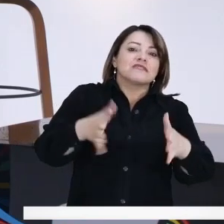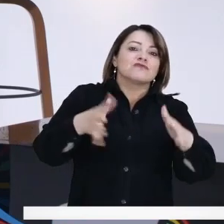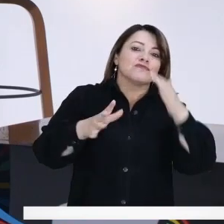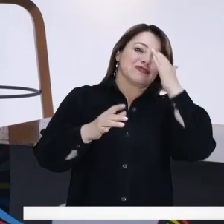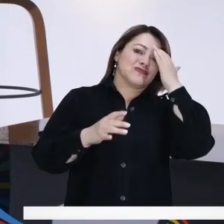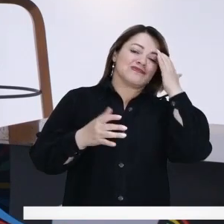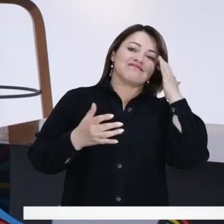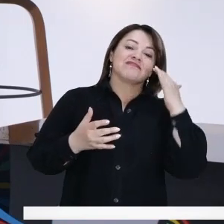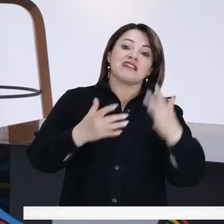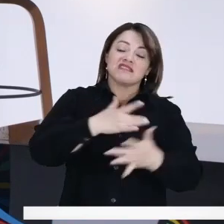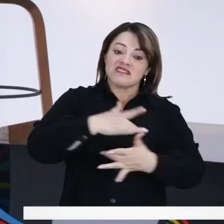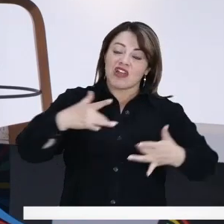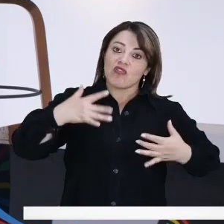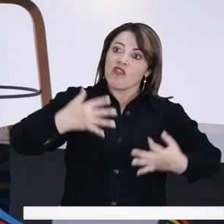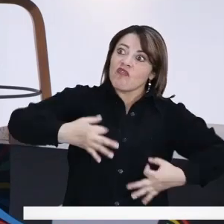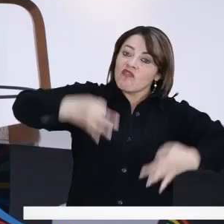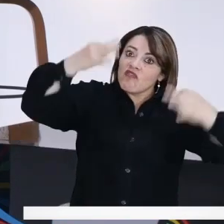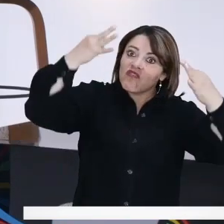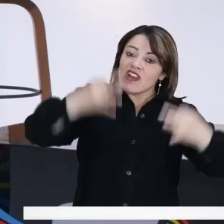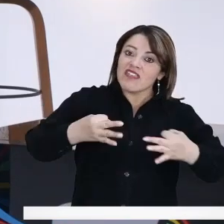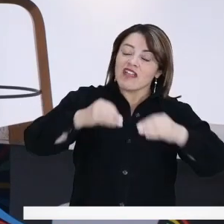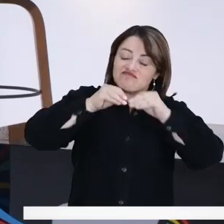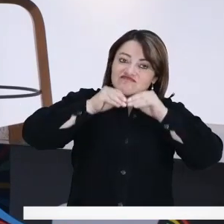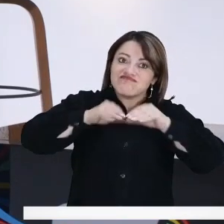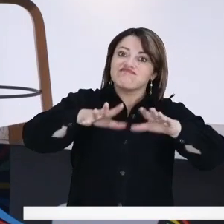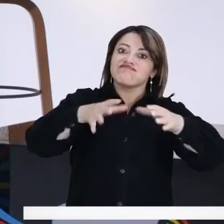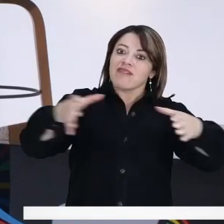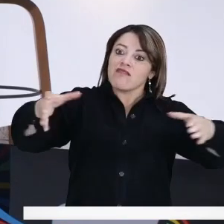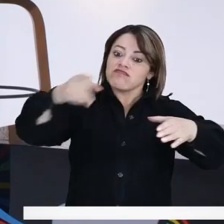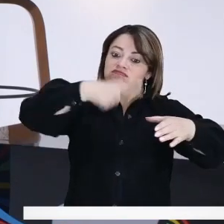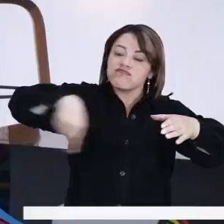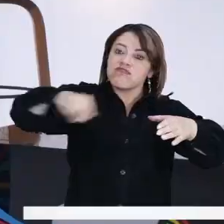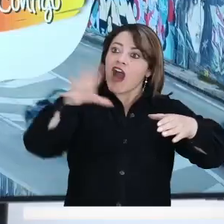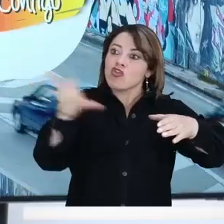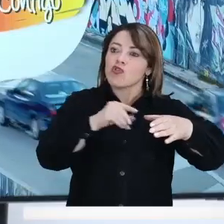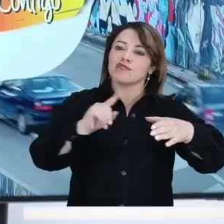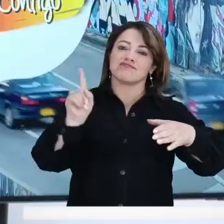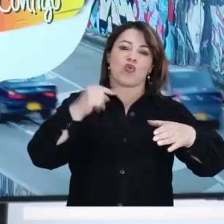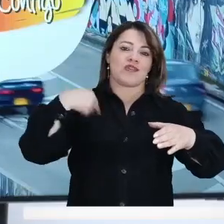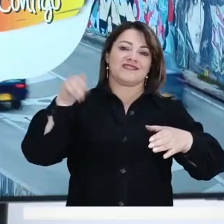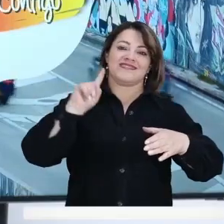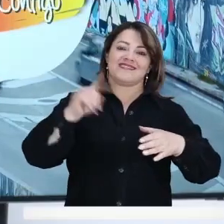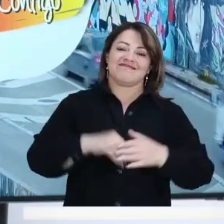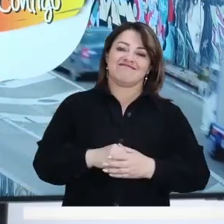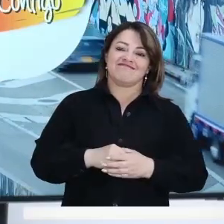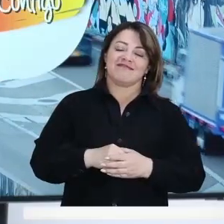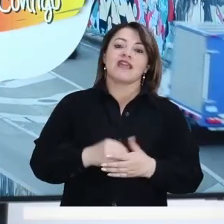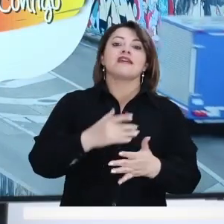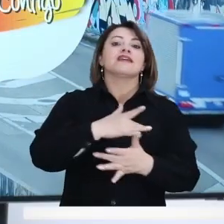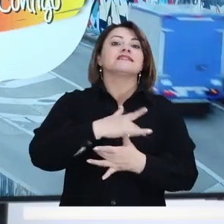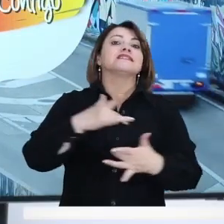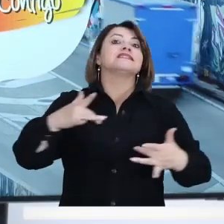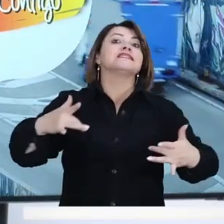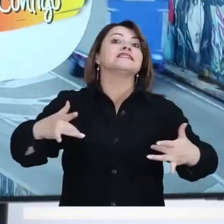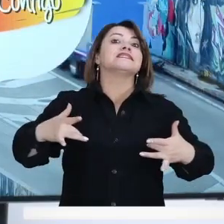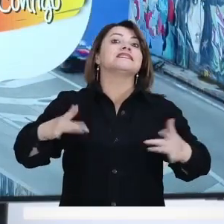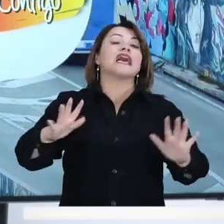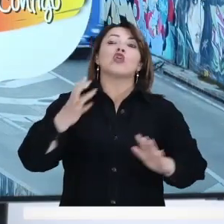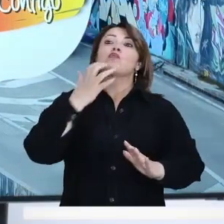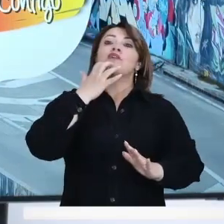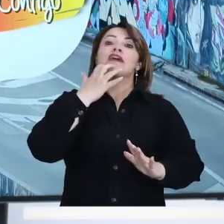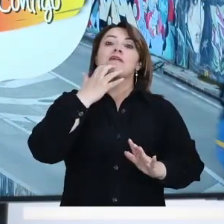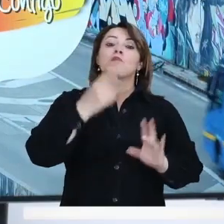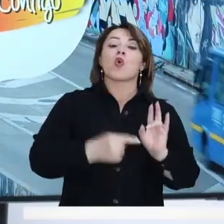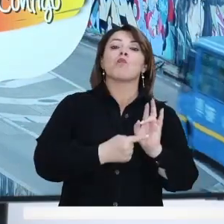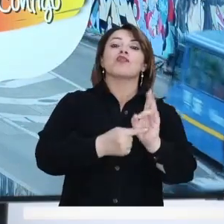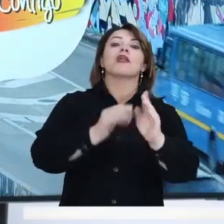salud que no permite que la salud verdaderamente llegue a todo el mundo. Pero lo segundo es que si la salud fuera